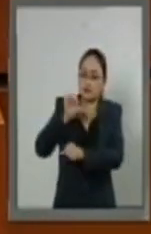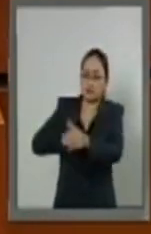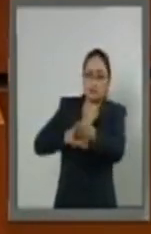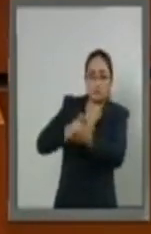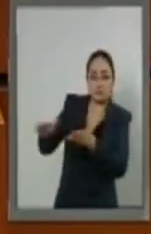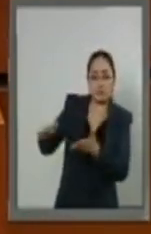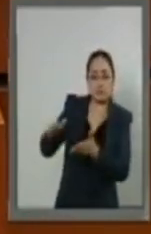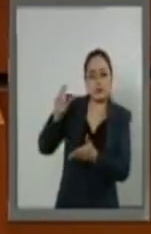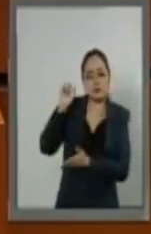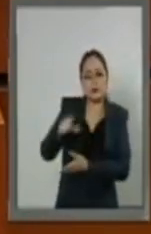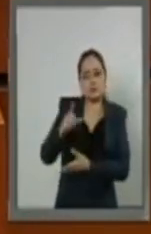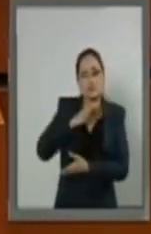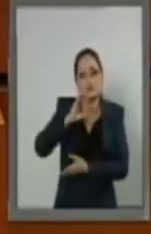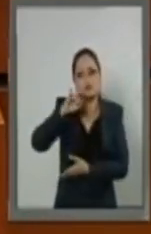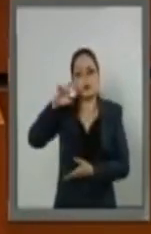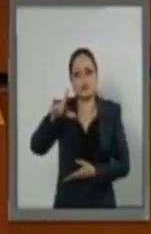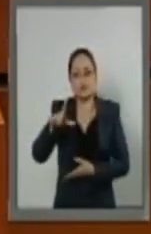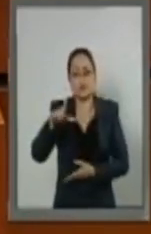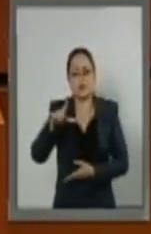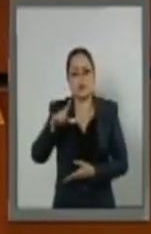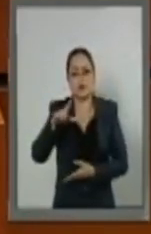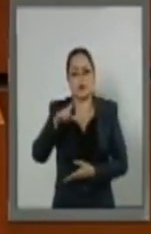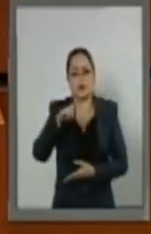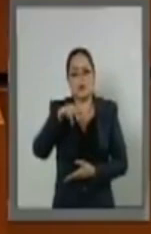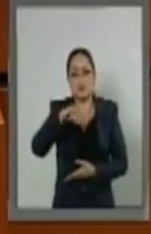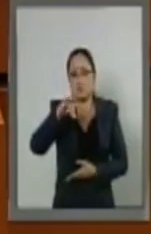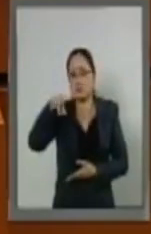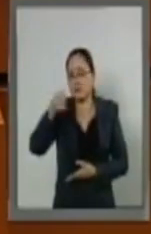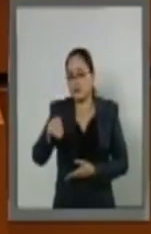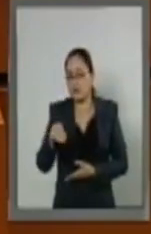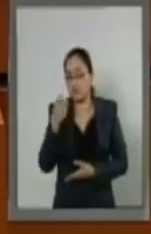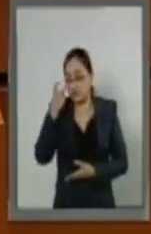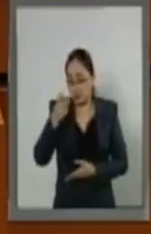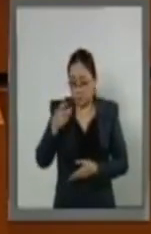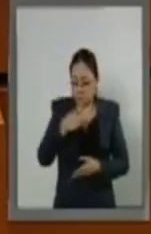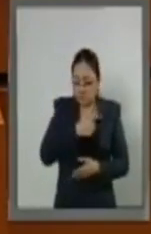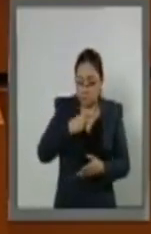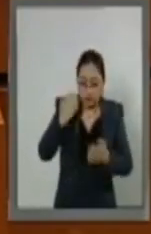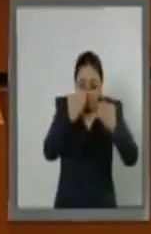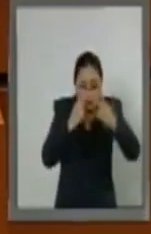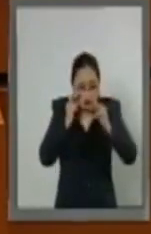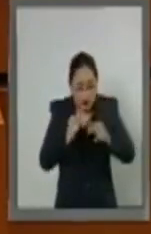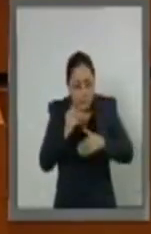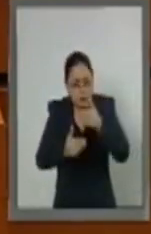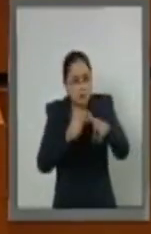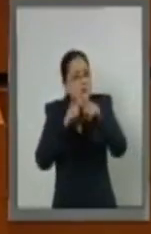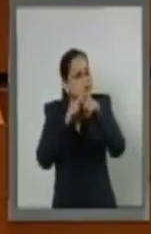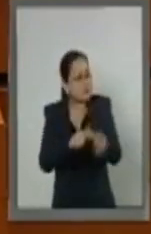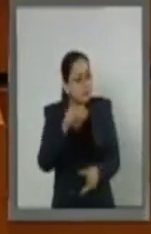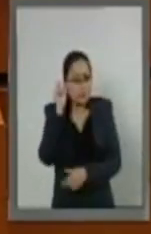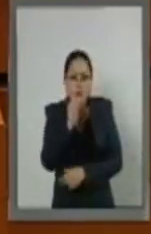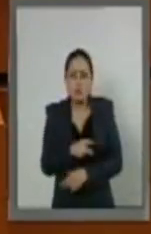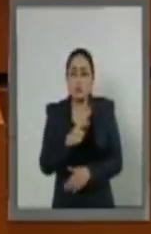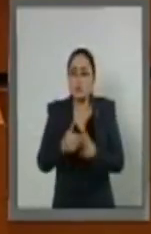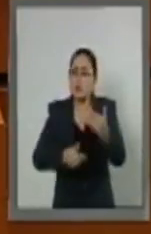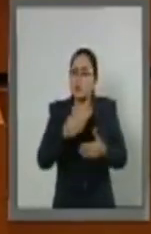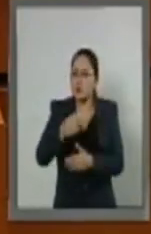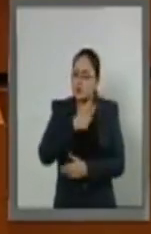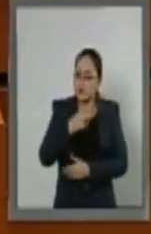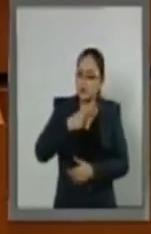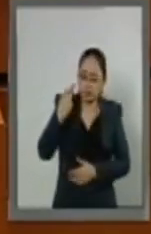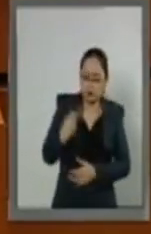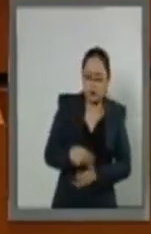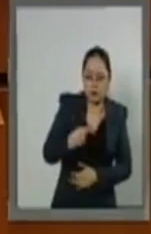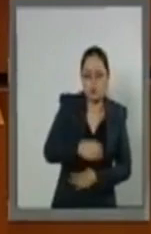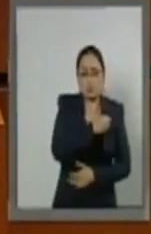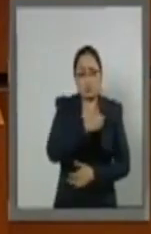inconstitucional del fiscal anterior se analice y se continúe, porque es una obligación